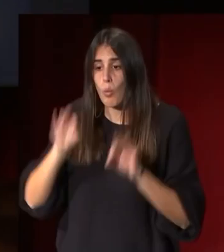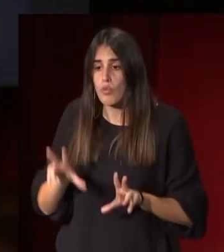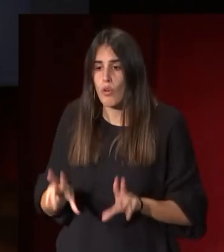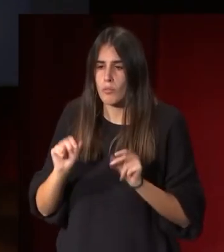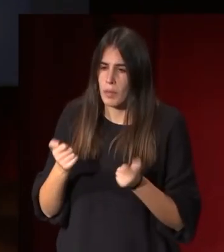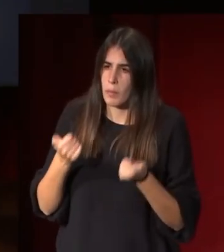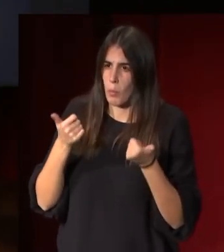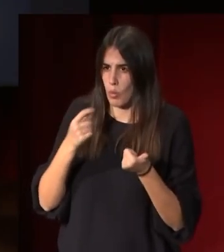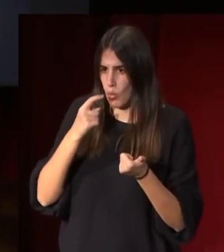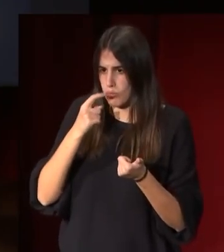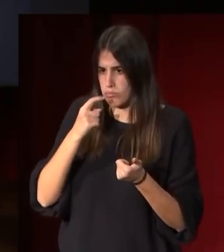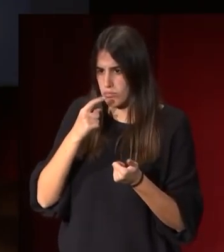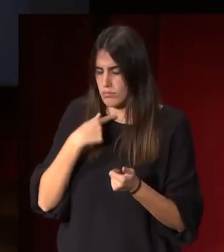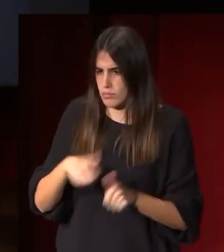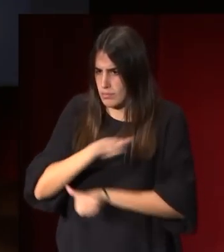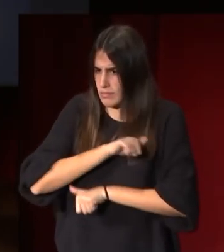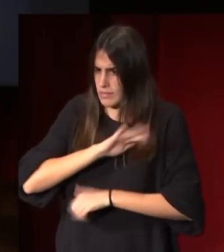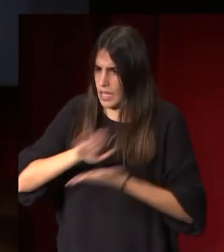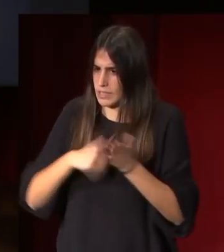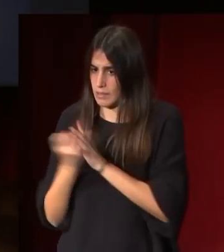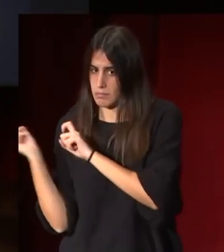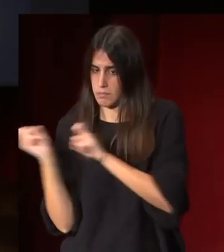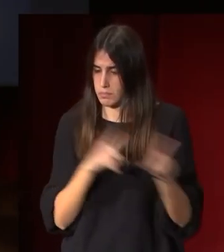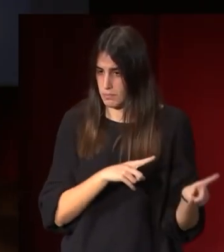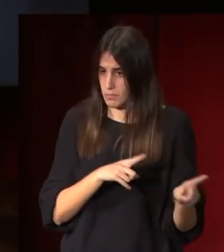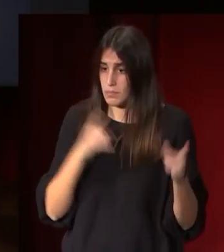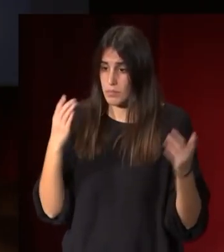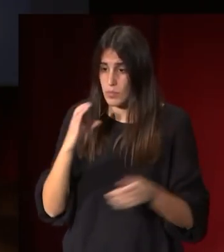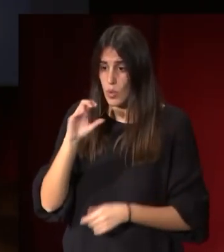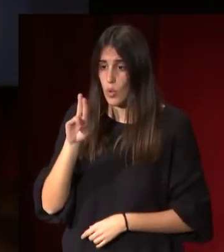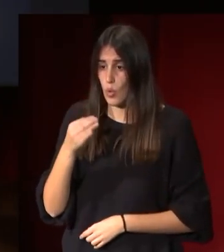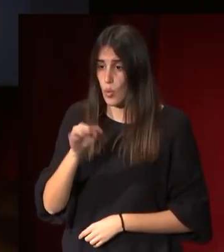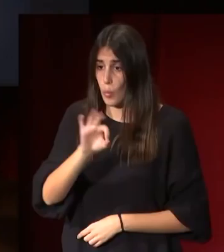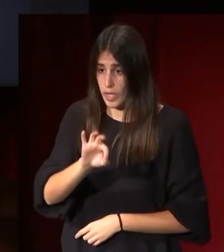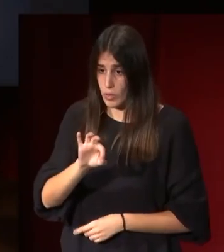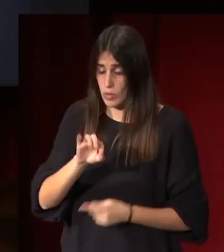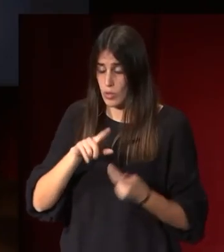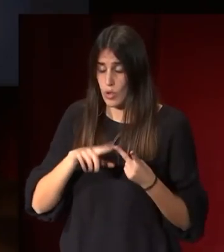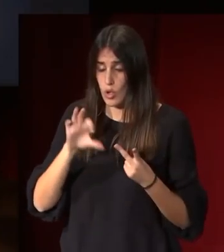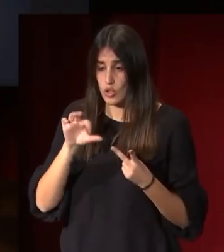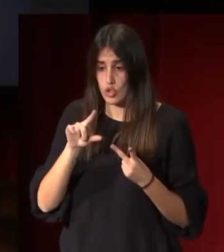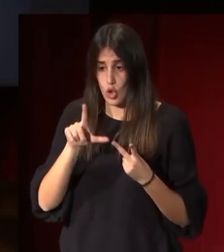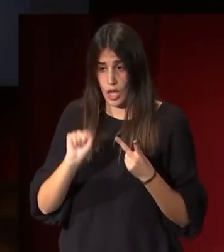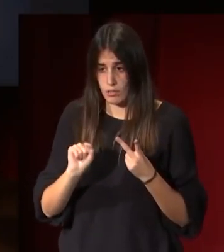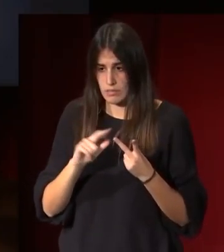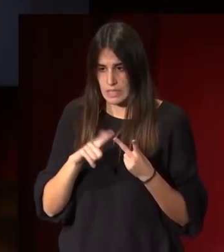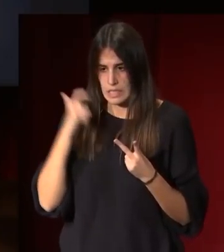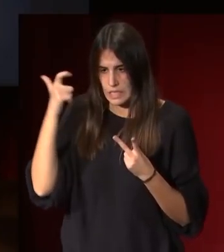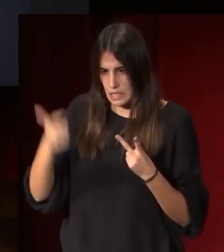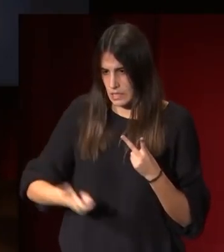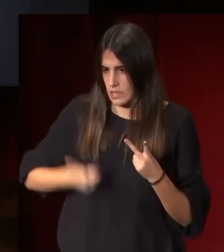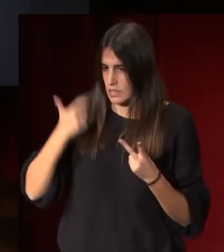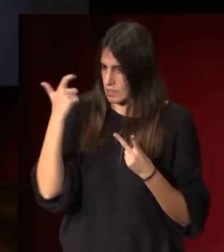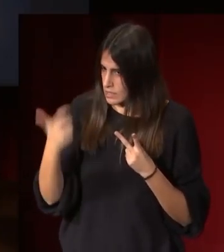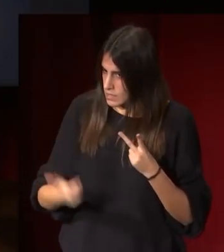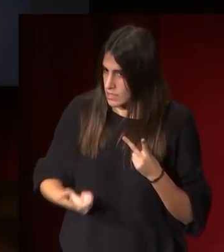algunos años en enviarla pero Álvarez Cubero y Solá digamos que se dilatan un poco en